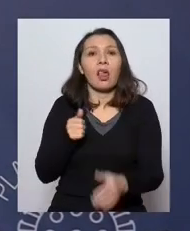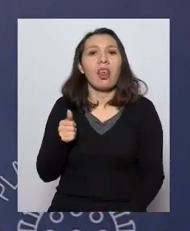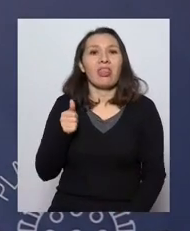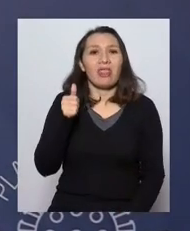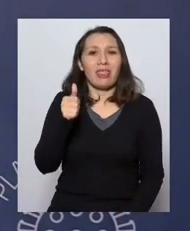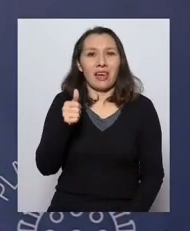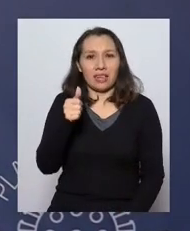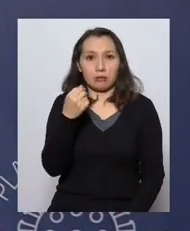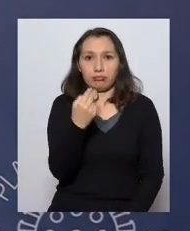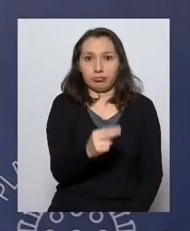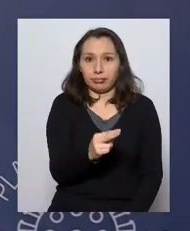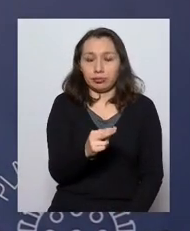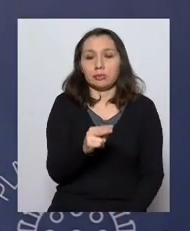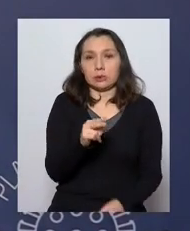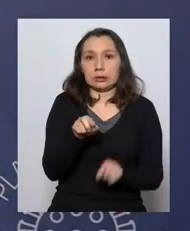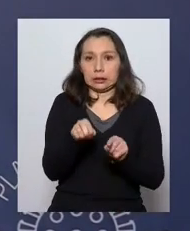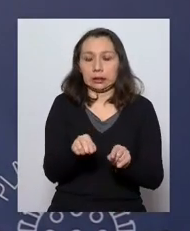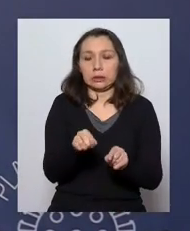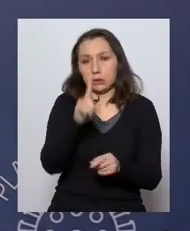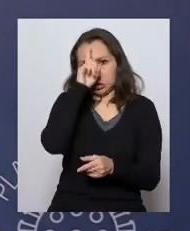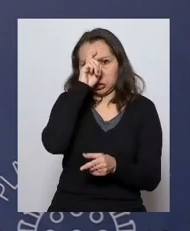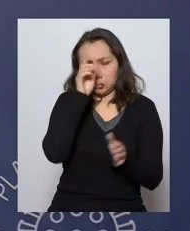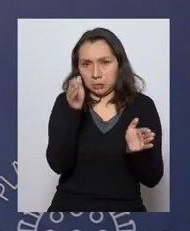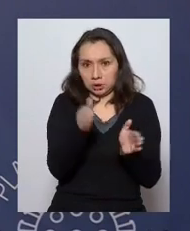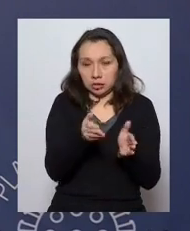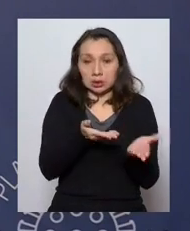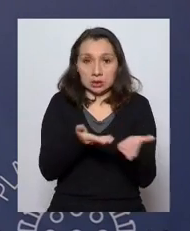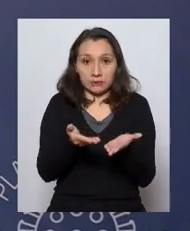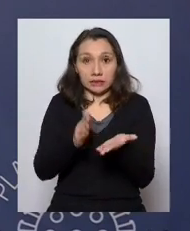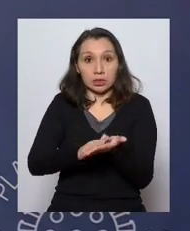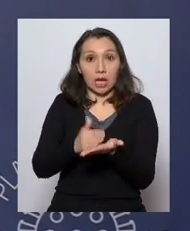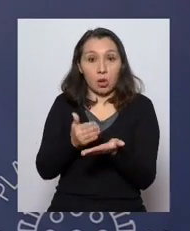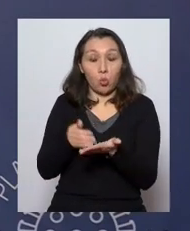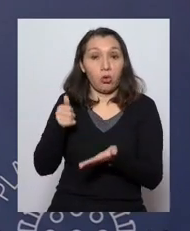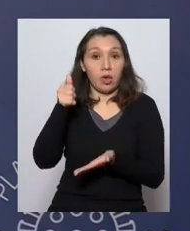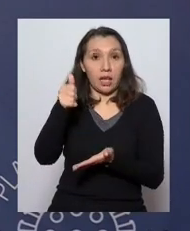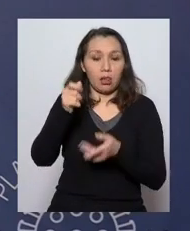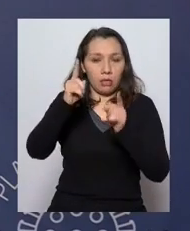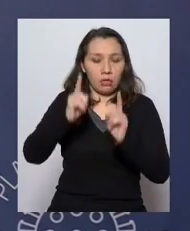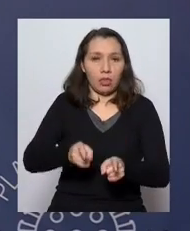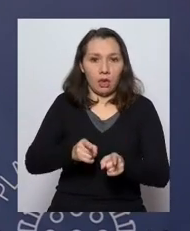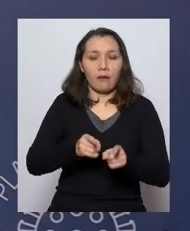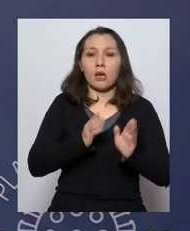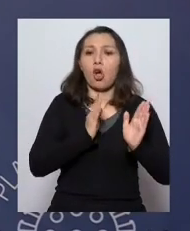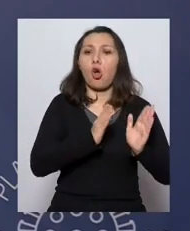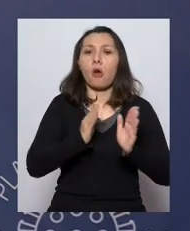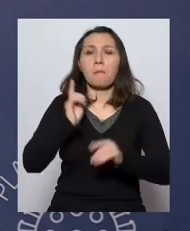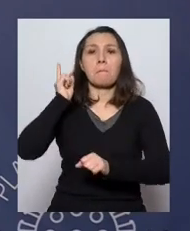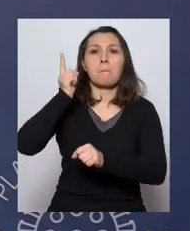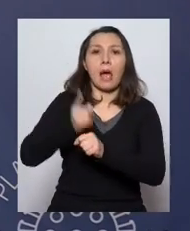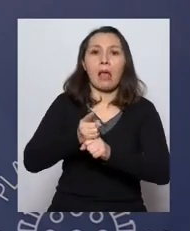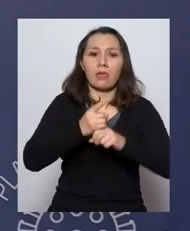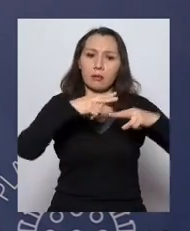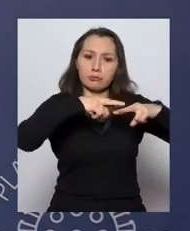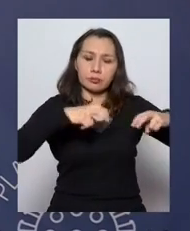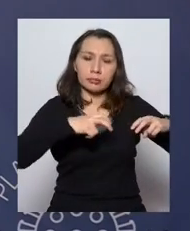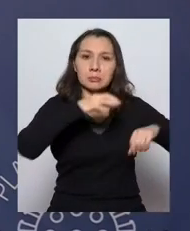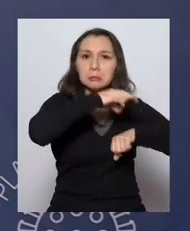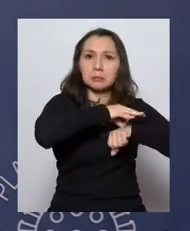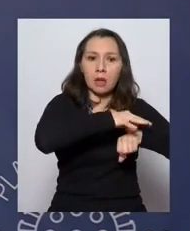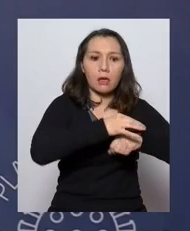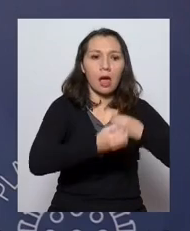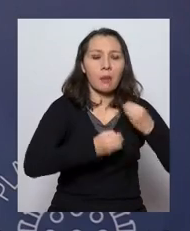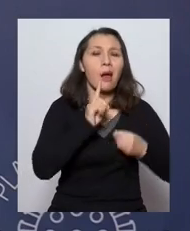director del establecimiento y en su efecto el director del servicio de salud quien debe ordenar una auditoría médica para